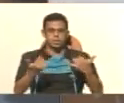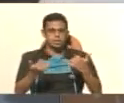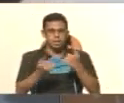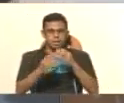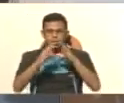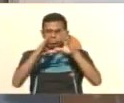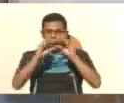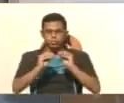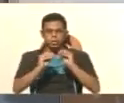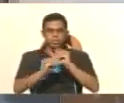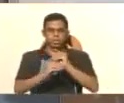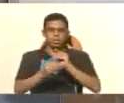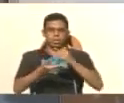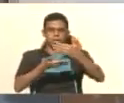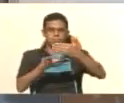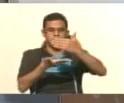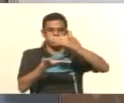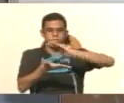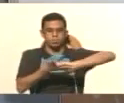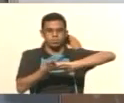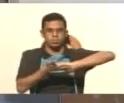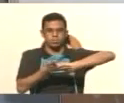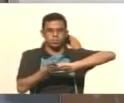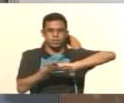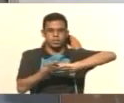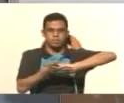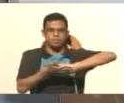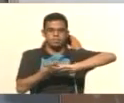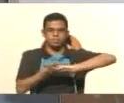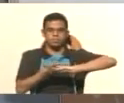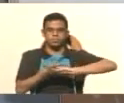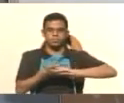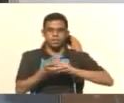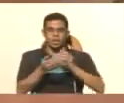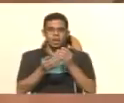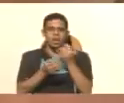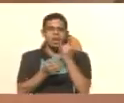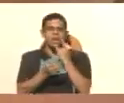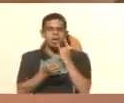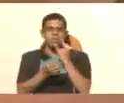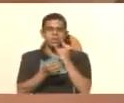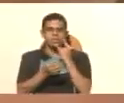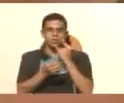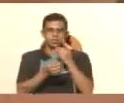apagado cerramos el computador y vamos a desconectar la batería.